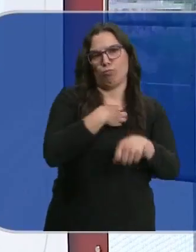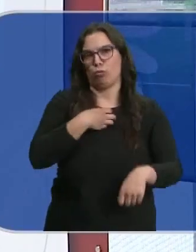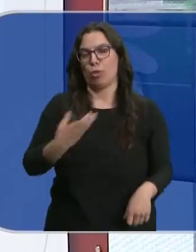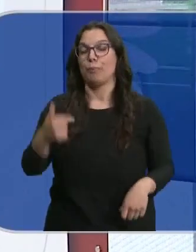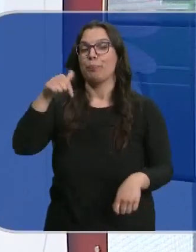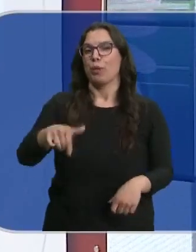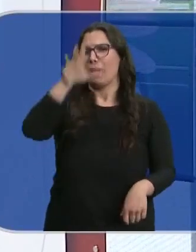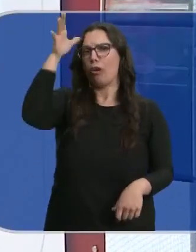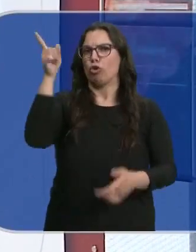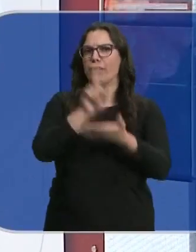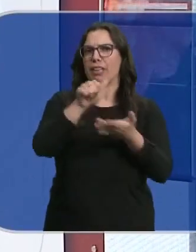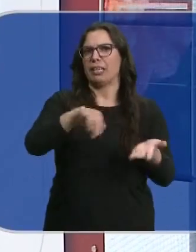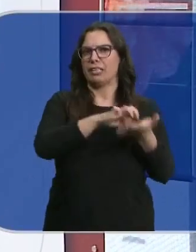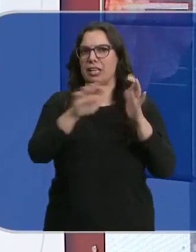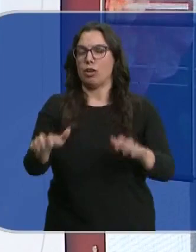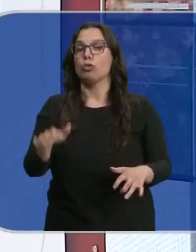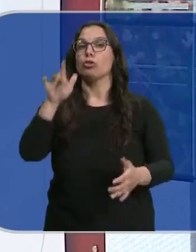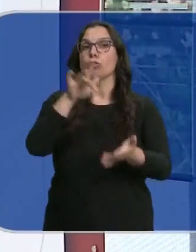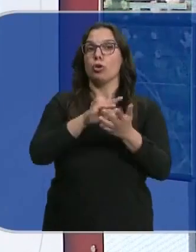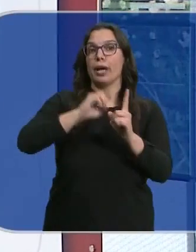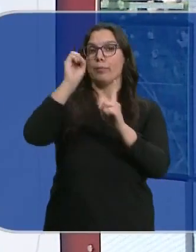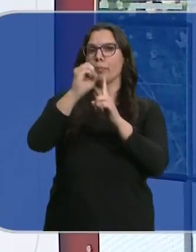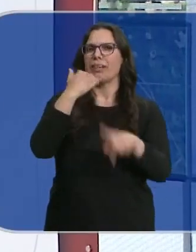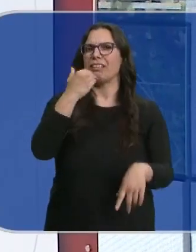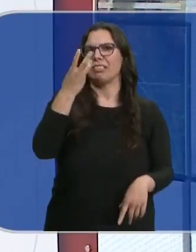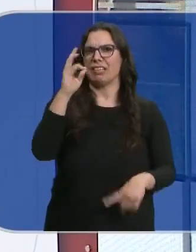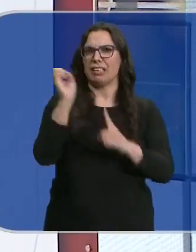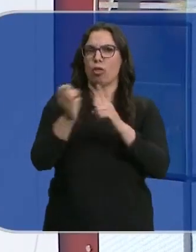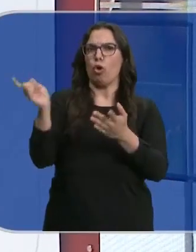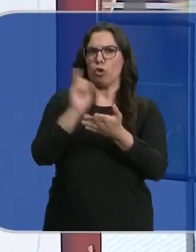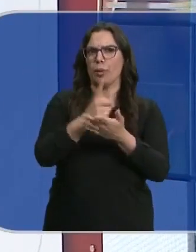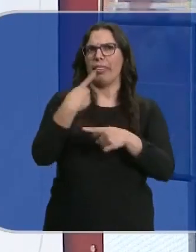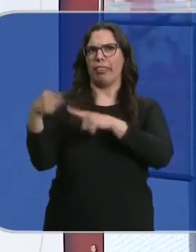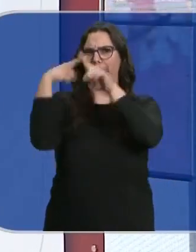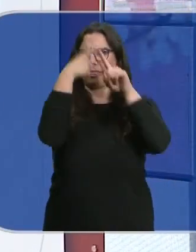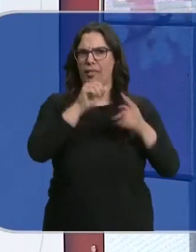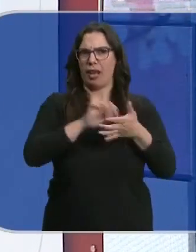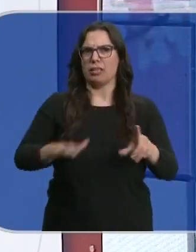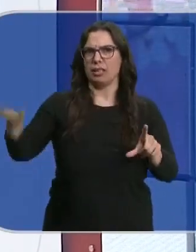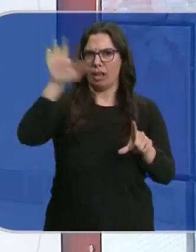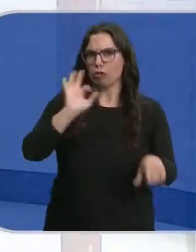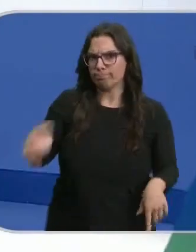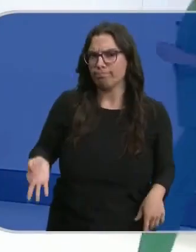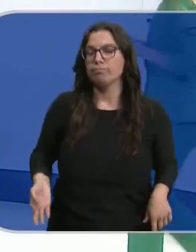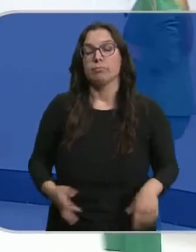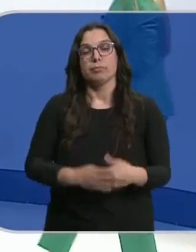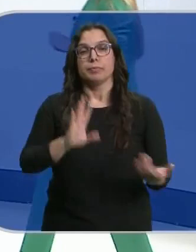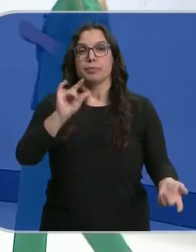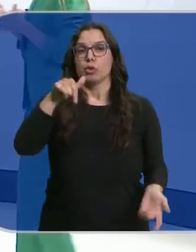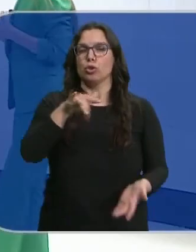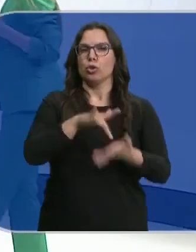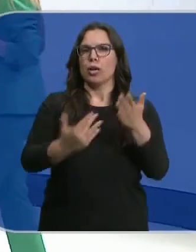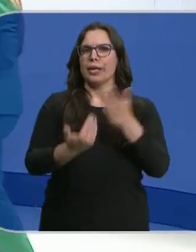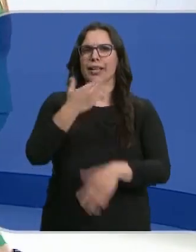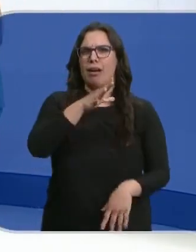calor en Castilla y León. Hoy volveremos a registrar temperaturas cercanas a los 30 grados en varios puntos de la comunidad. Silvia Ferrer. Sí, hoy será